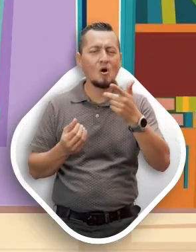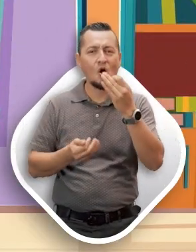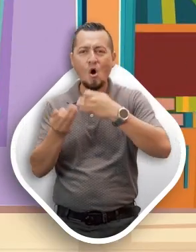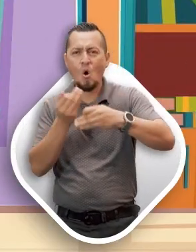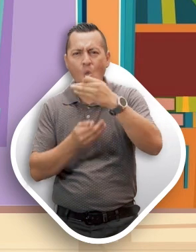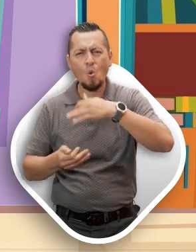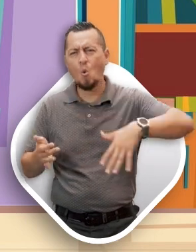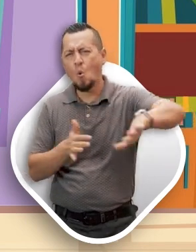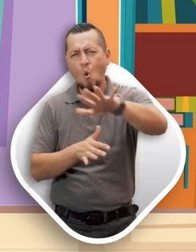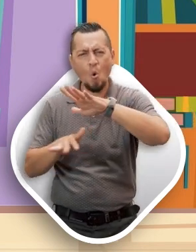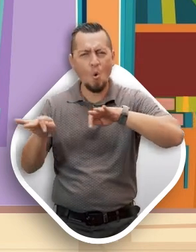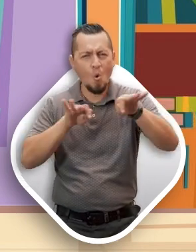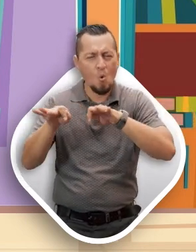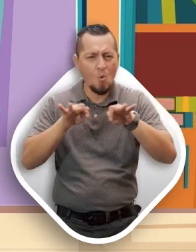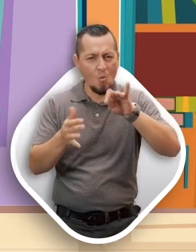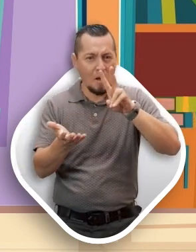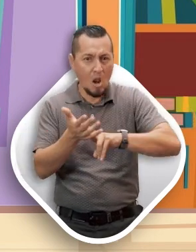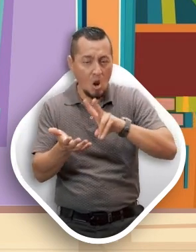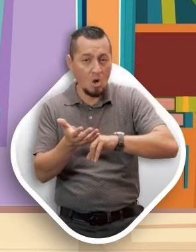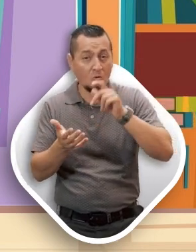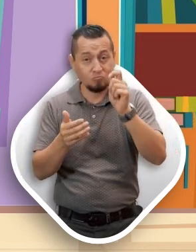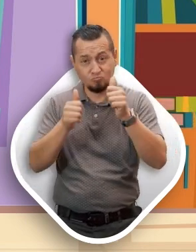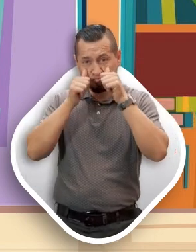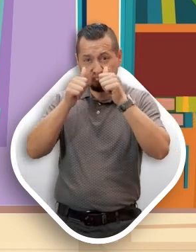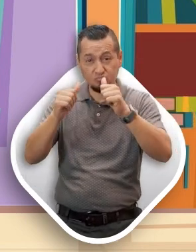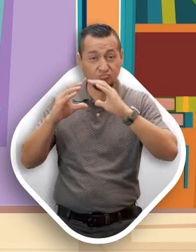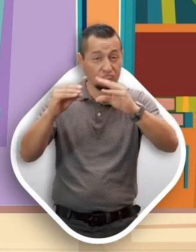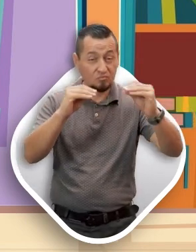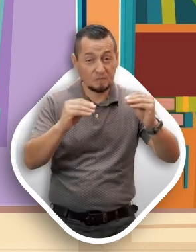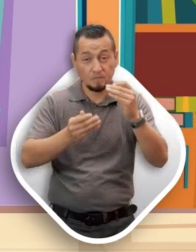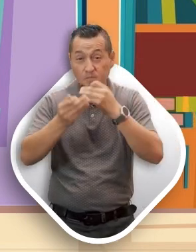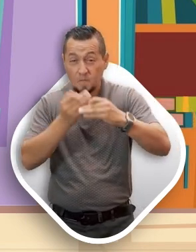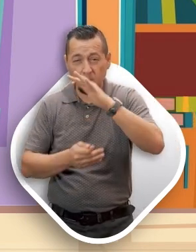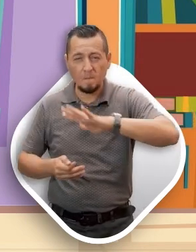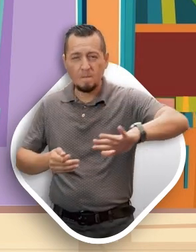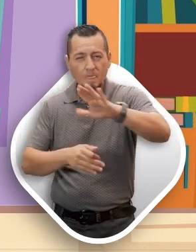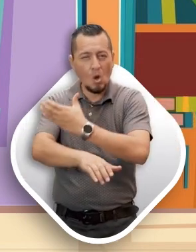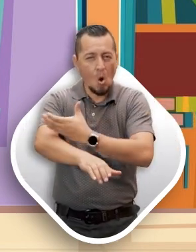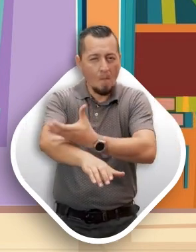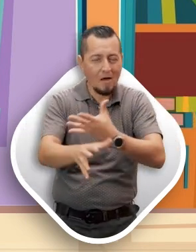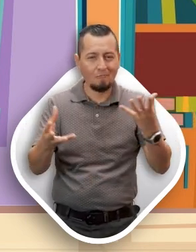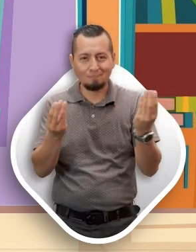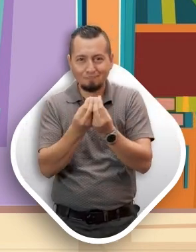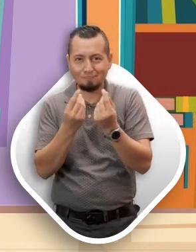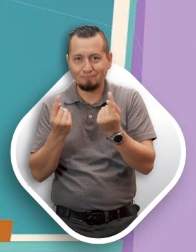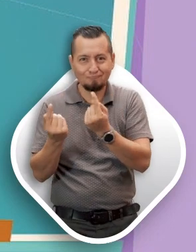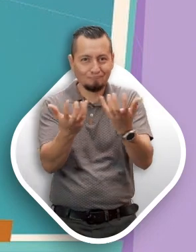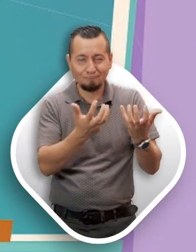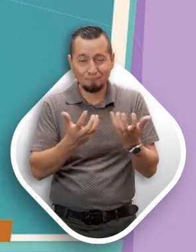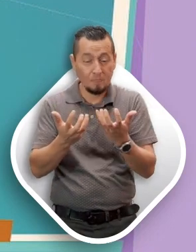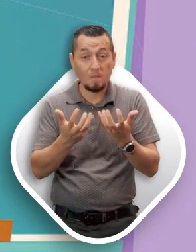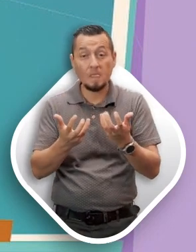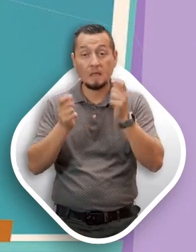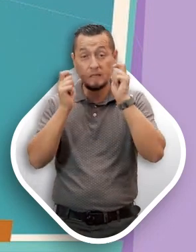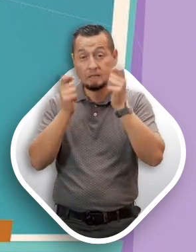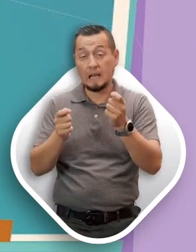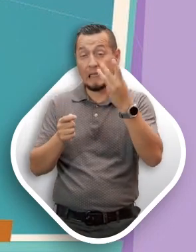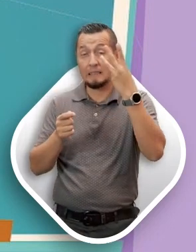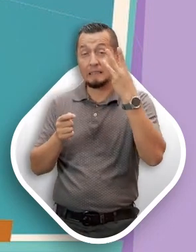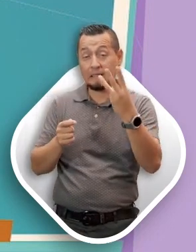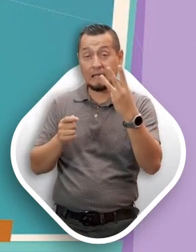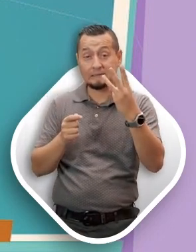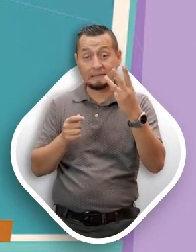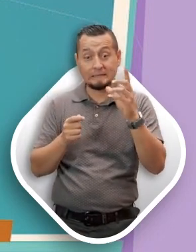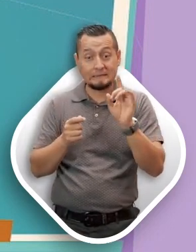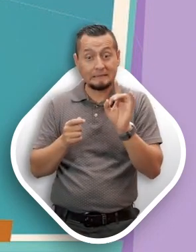reconocer el gran esfuerzo que hace la tropa en enseñar y practicar los valores con sus compañeras y compañeros. Habían terminado las